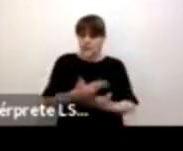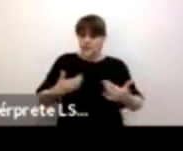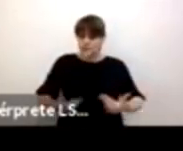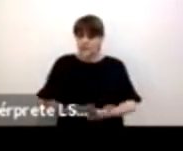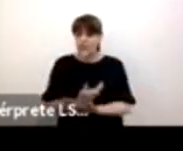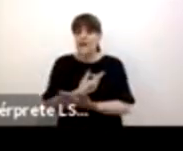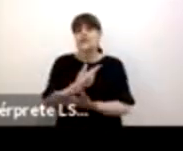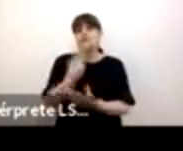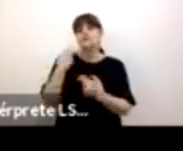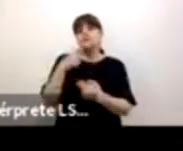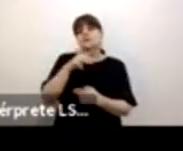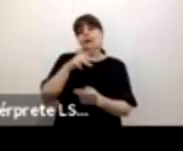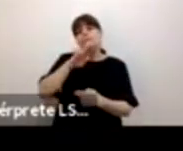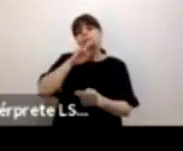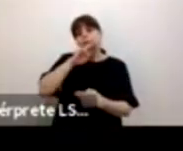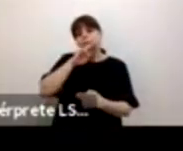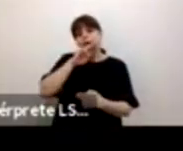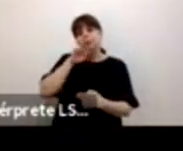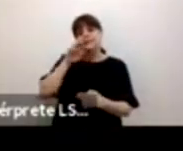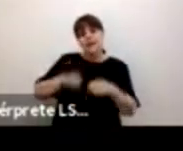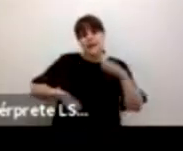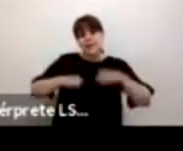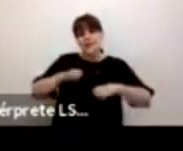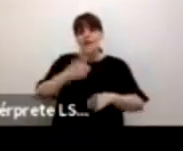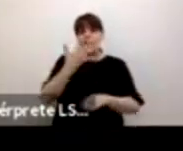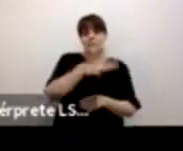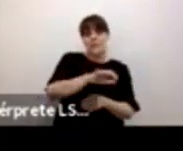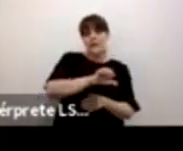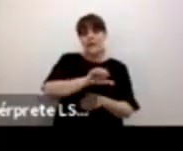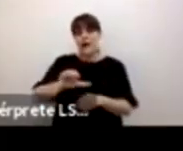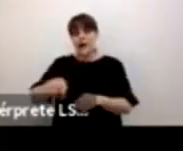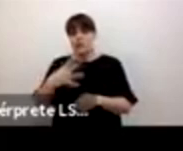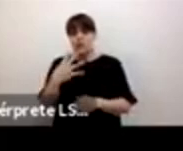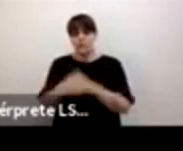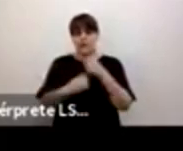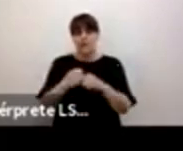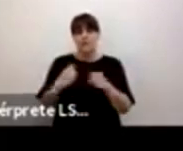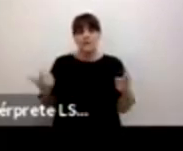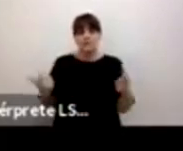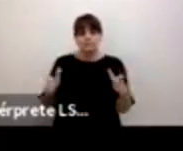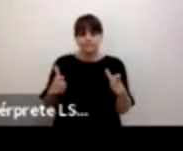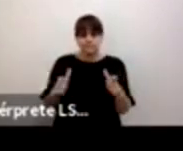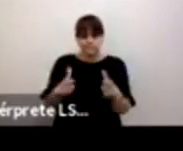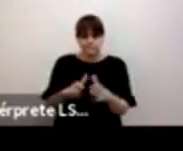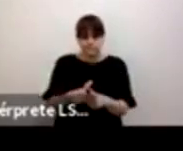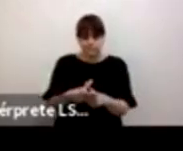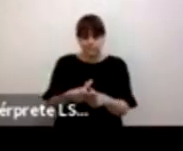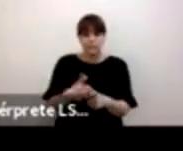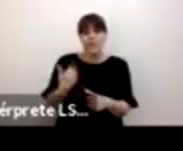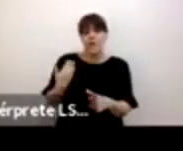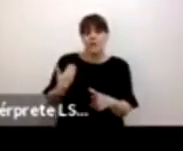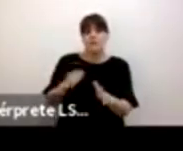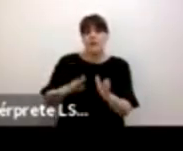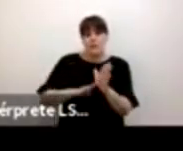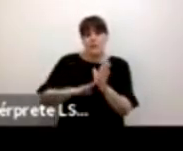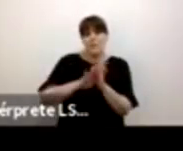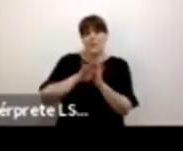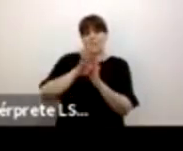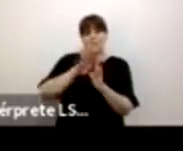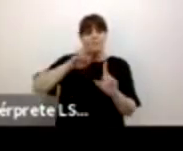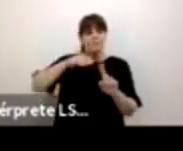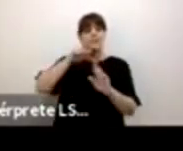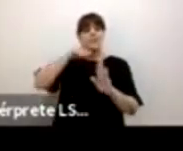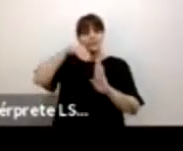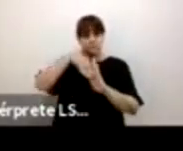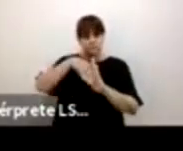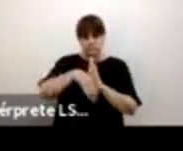de 10 a 14 años o sea erradicar los embarazos infantiles que en los últimos años van en ascenso y reducir en 50